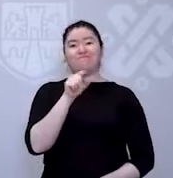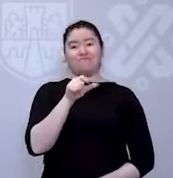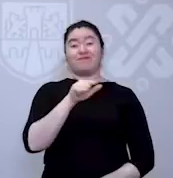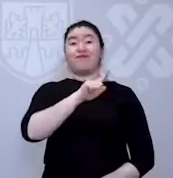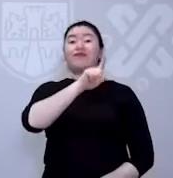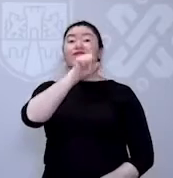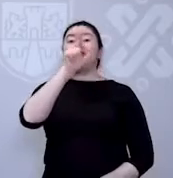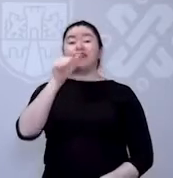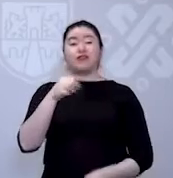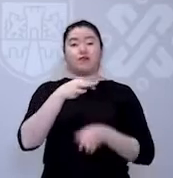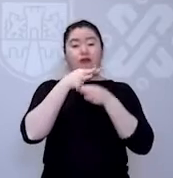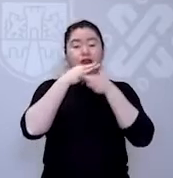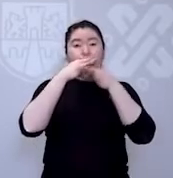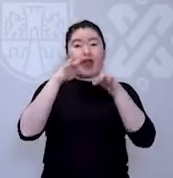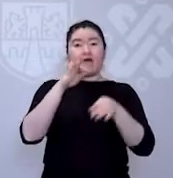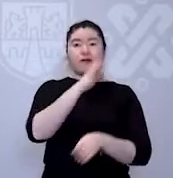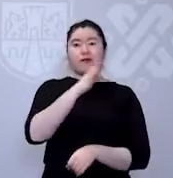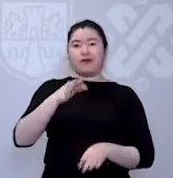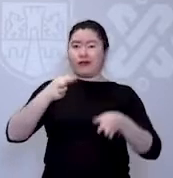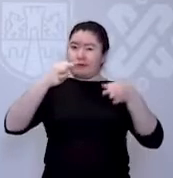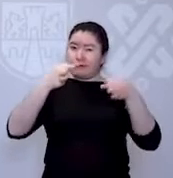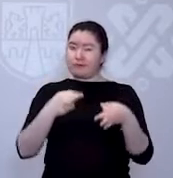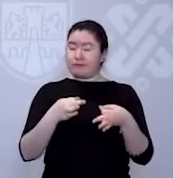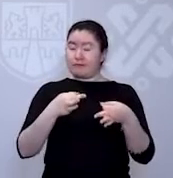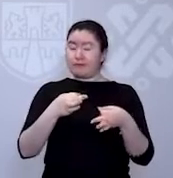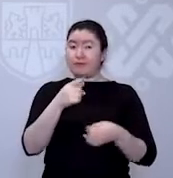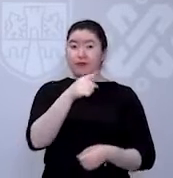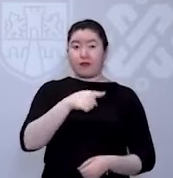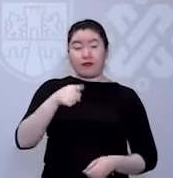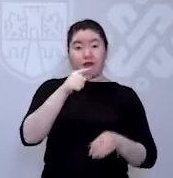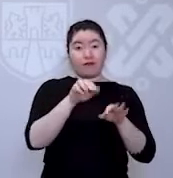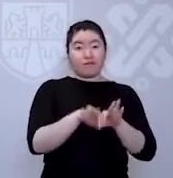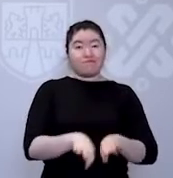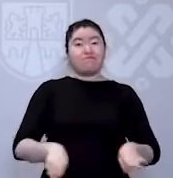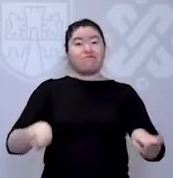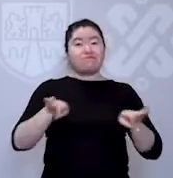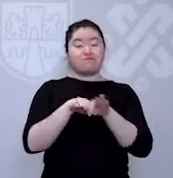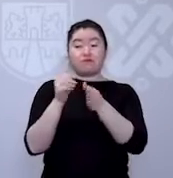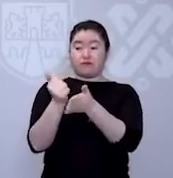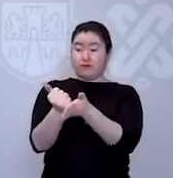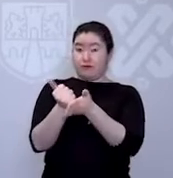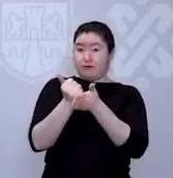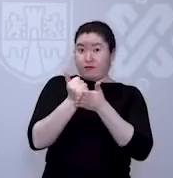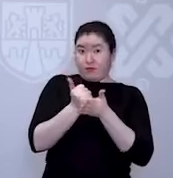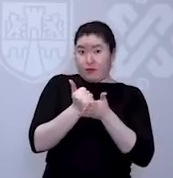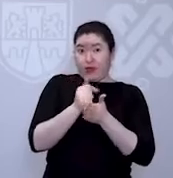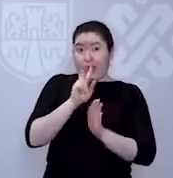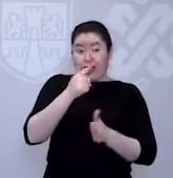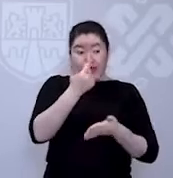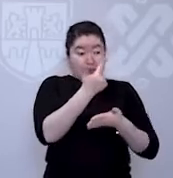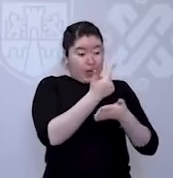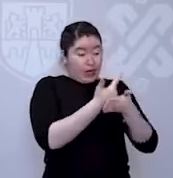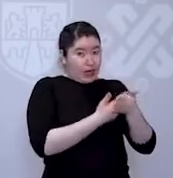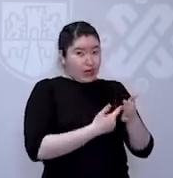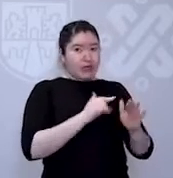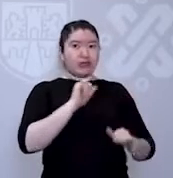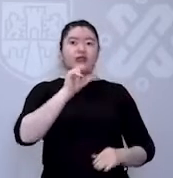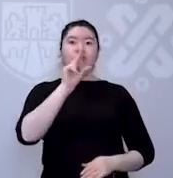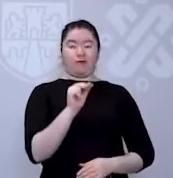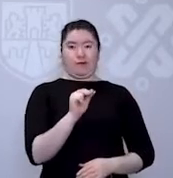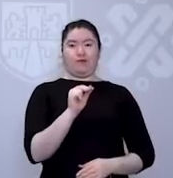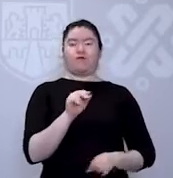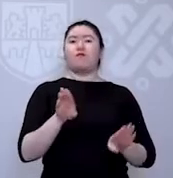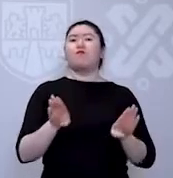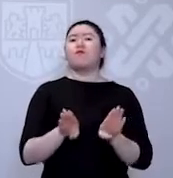pronto les vamos a anunciar las fechas exactas, pero es importante que nos ayuden para ver si están o no en el